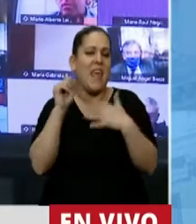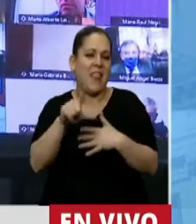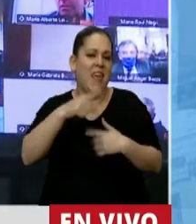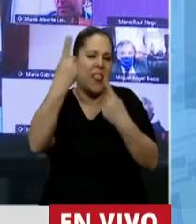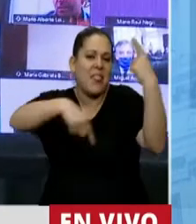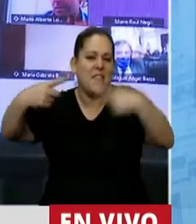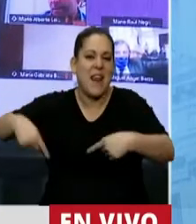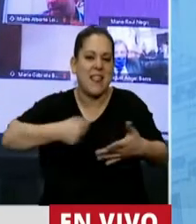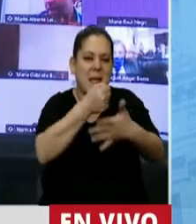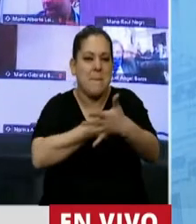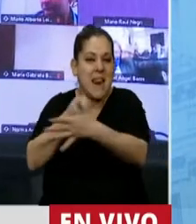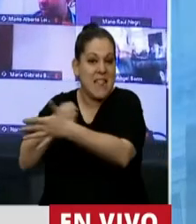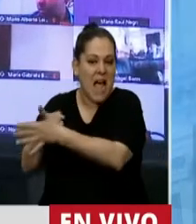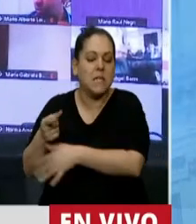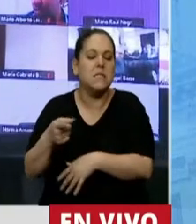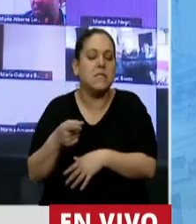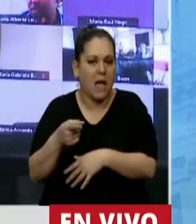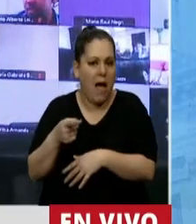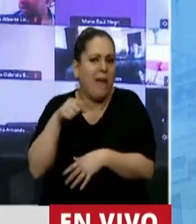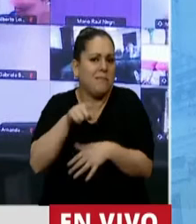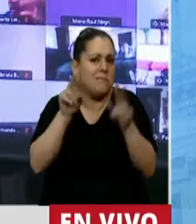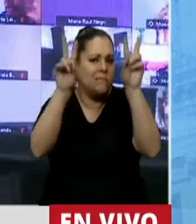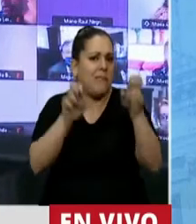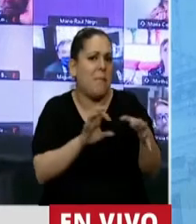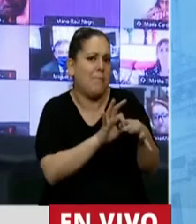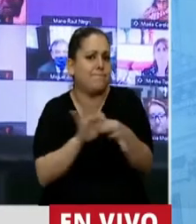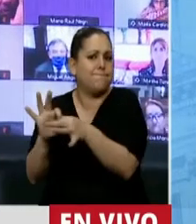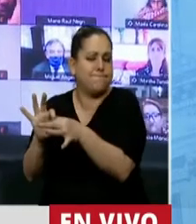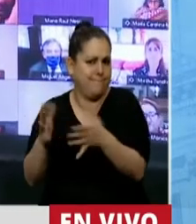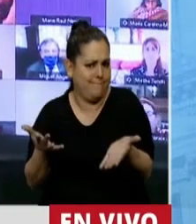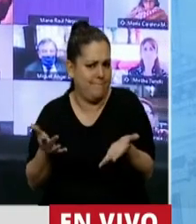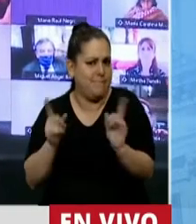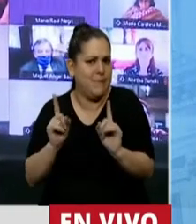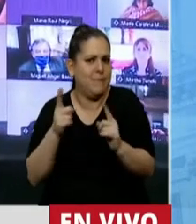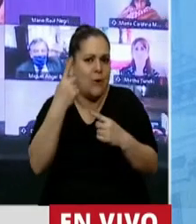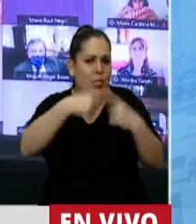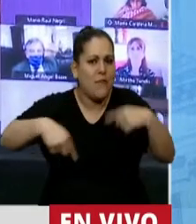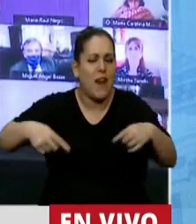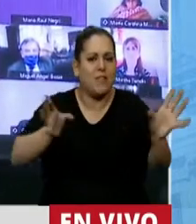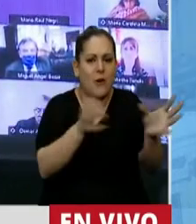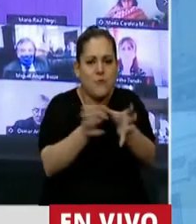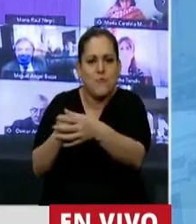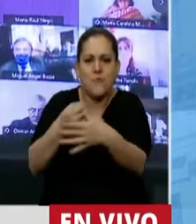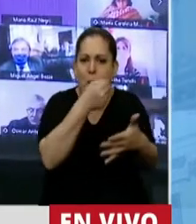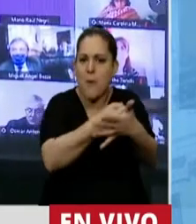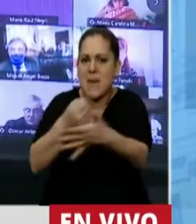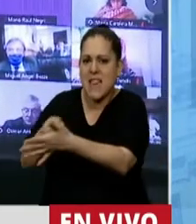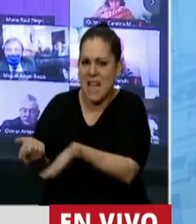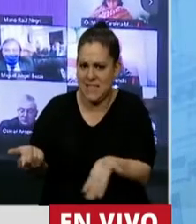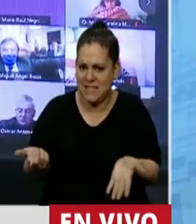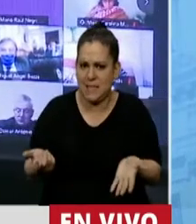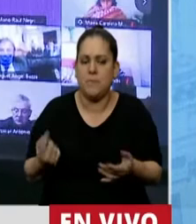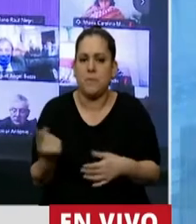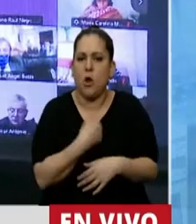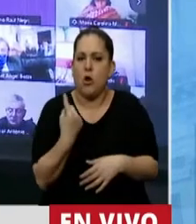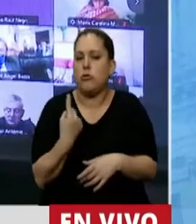militancias y todos estos temas fueron activados en su momento por diferentes militancias. También están abrazados porque nosotros no podemos,